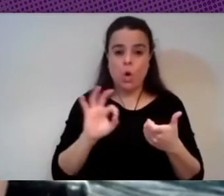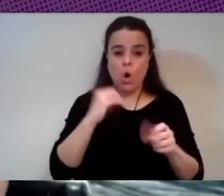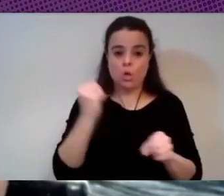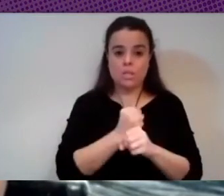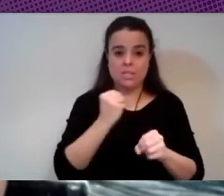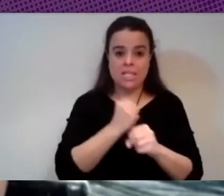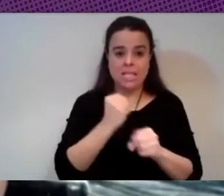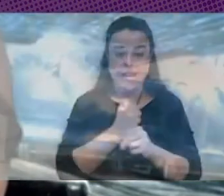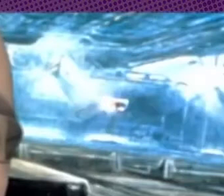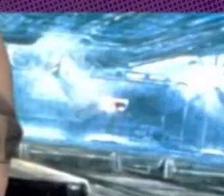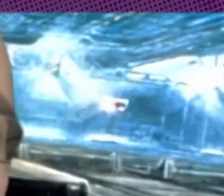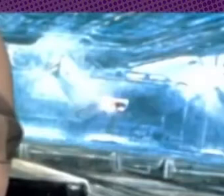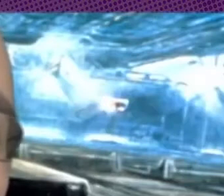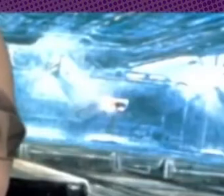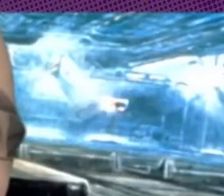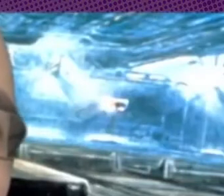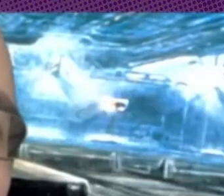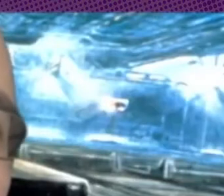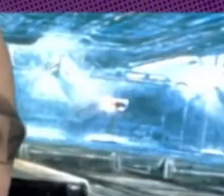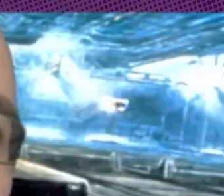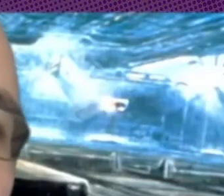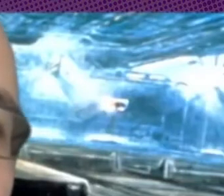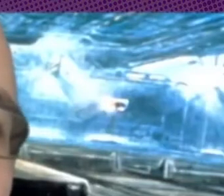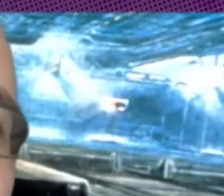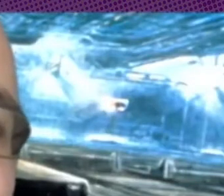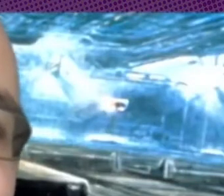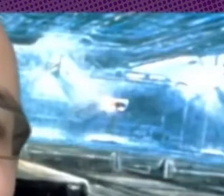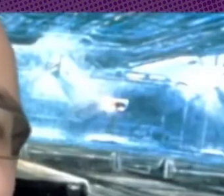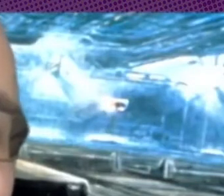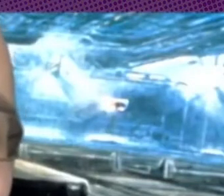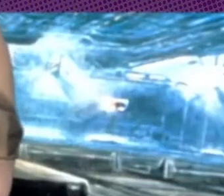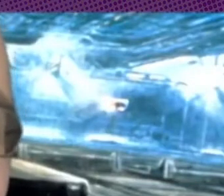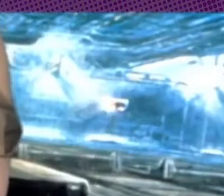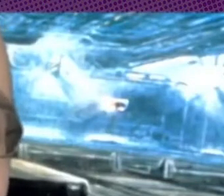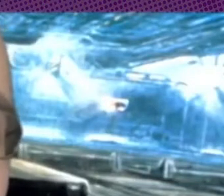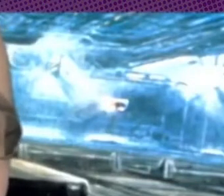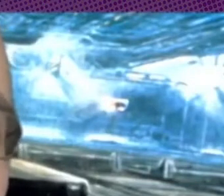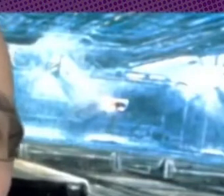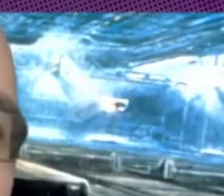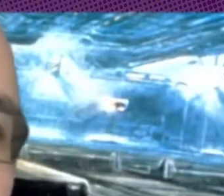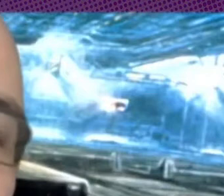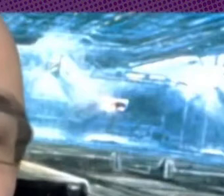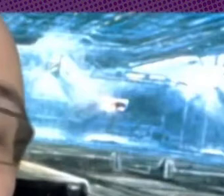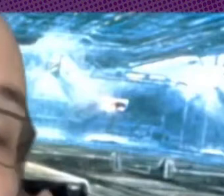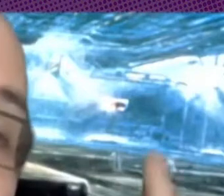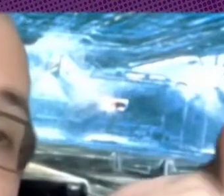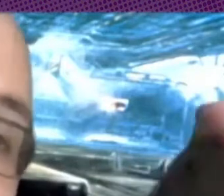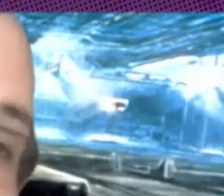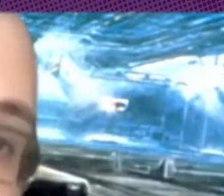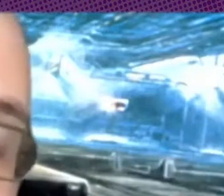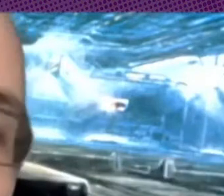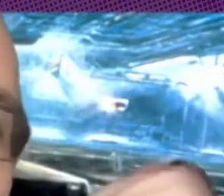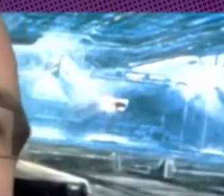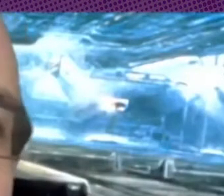diez minutos de intervención durante una reunión y viajar una hora y media en tren ir darla y volver una hora y media es